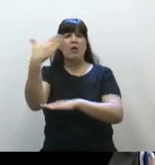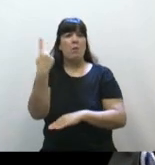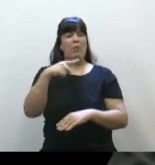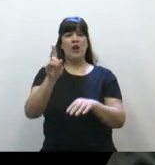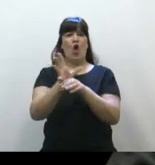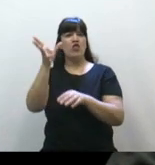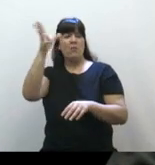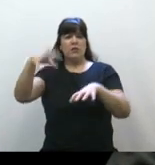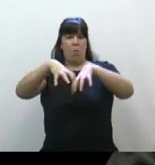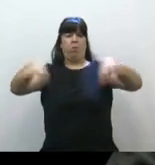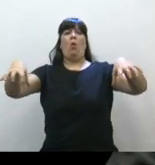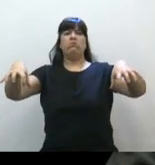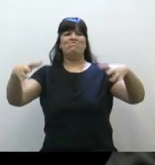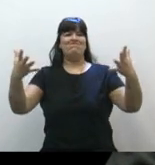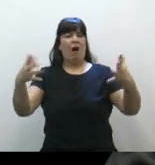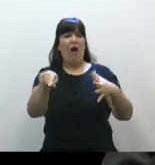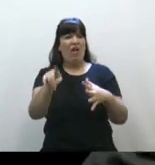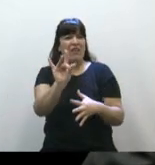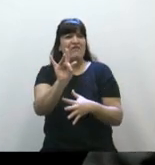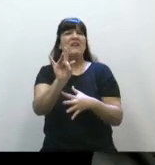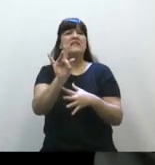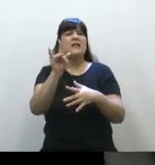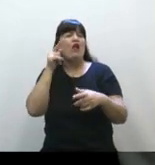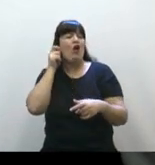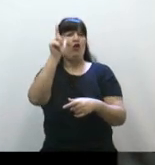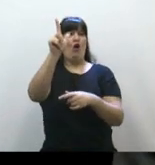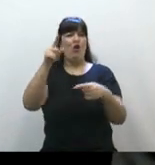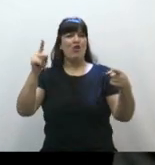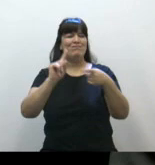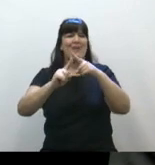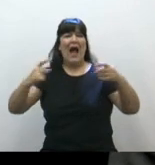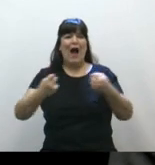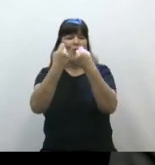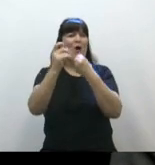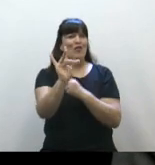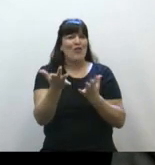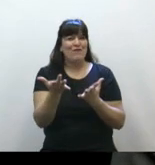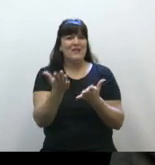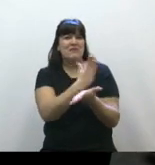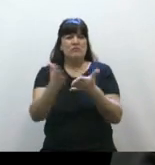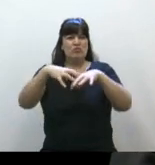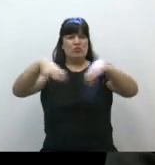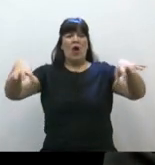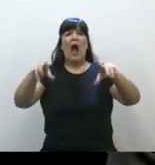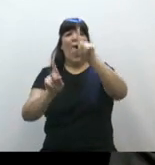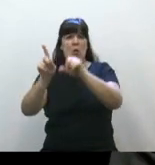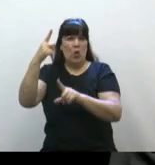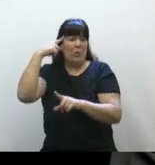extremas no hemos podido llegar a un acuerdo porque pensamos que esto para algunos es imposible.